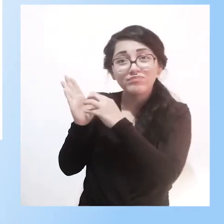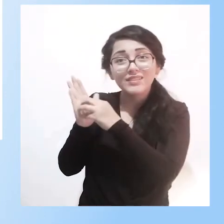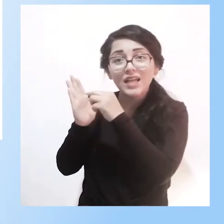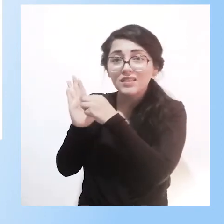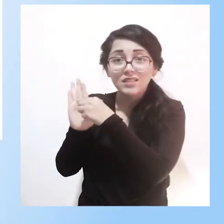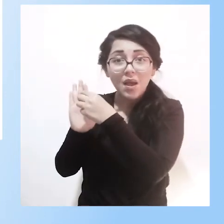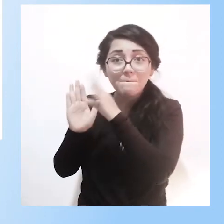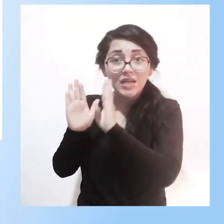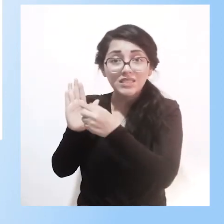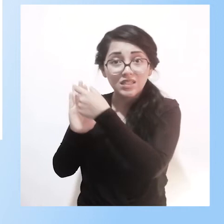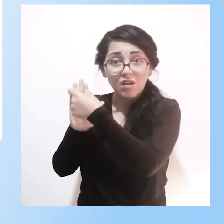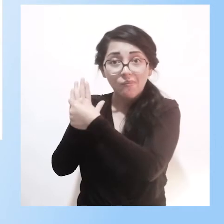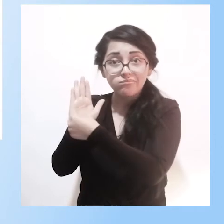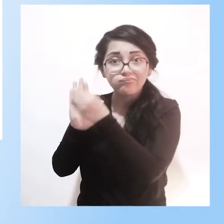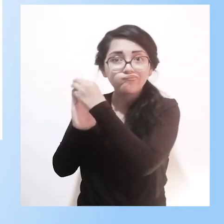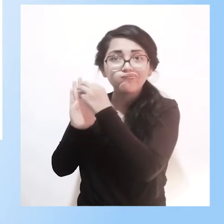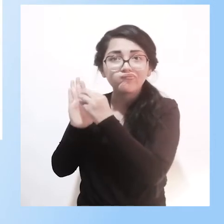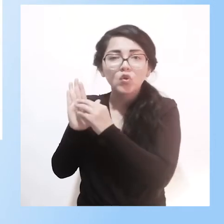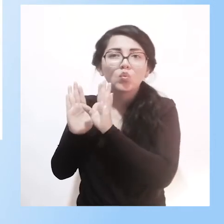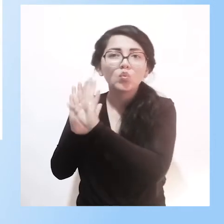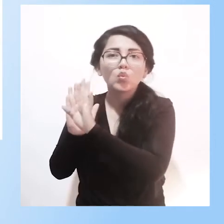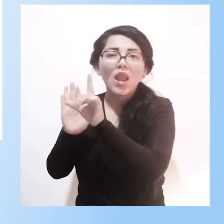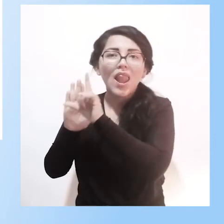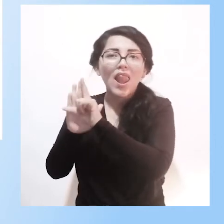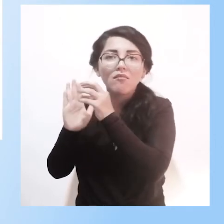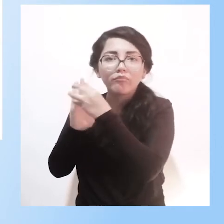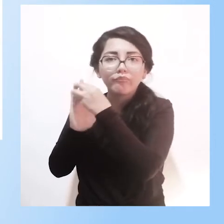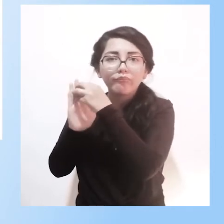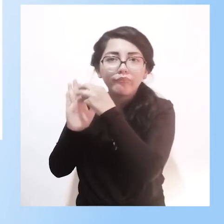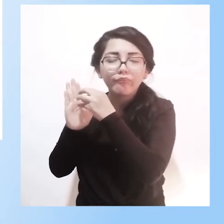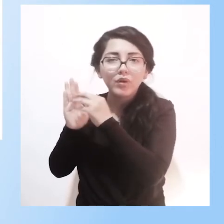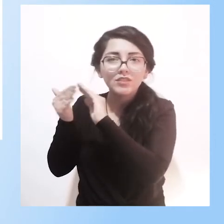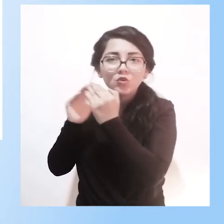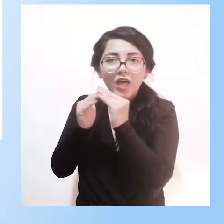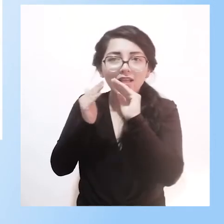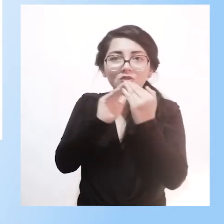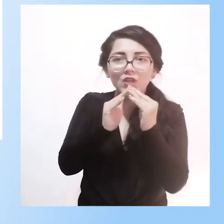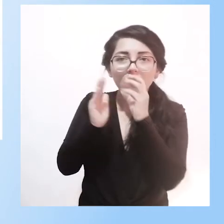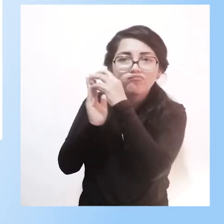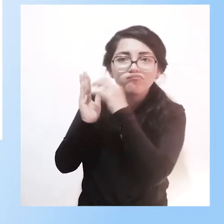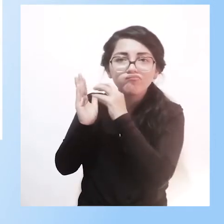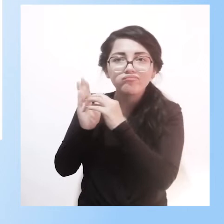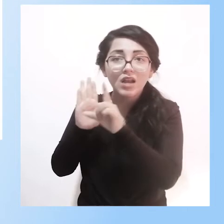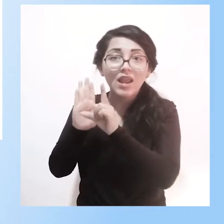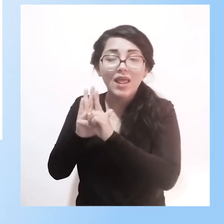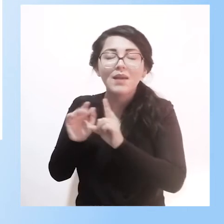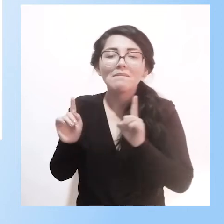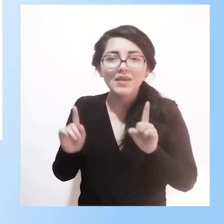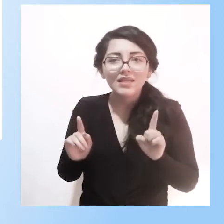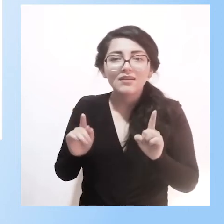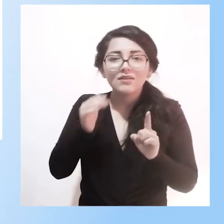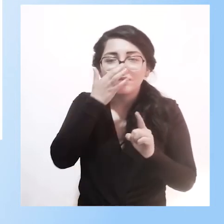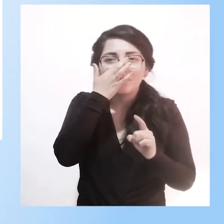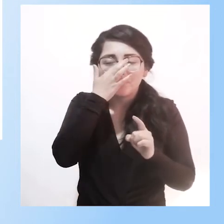tiene sus propias leyes, pero no voy a entrar en esta cuestión ahora, pero voy a buscar la